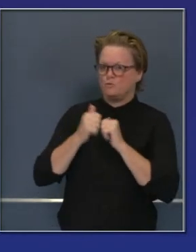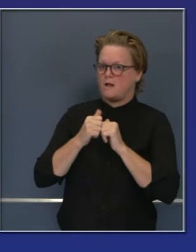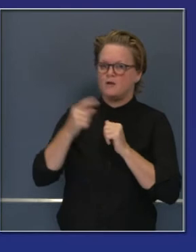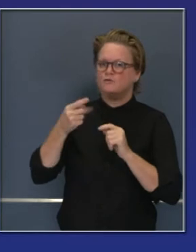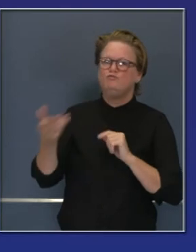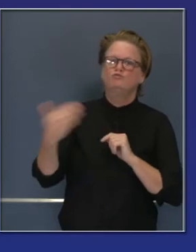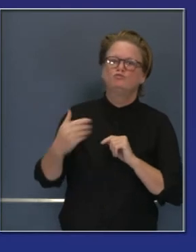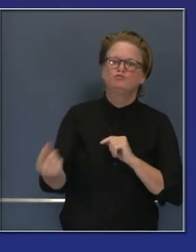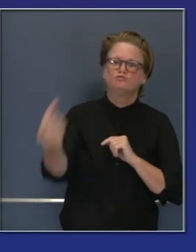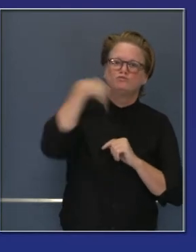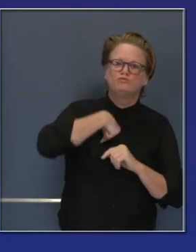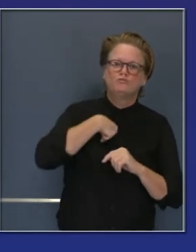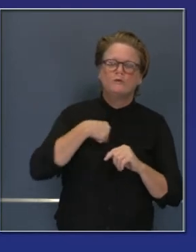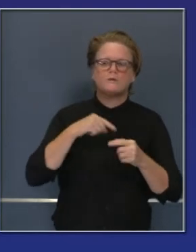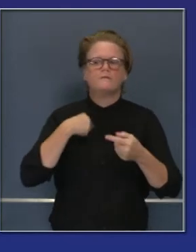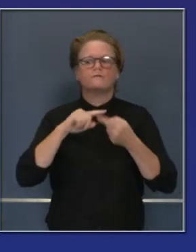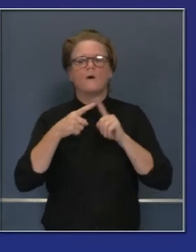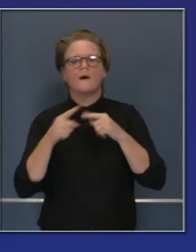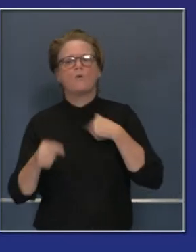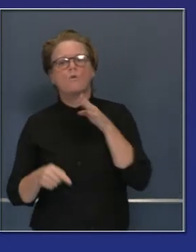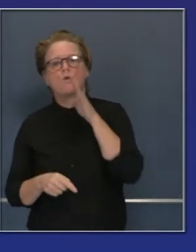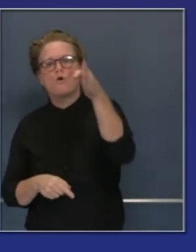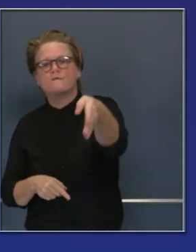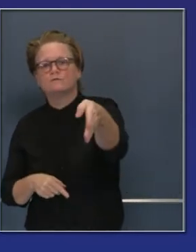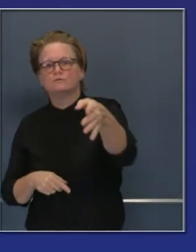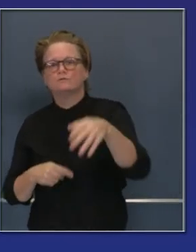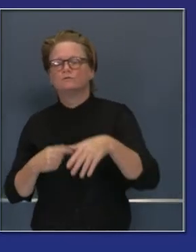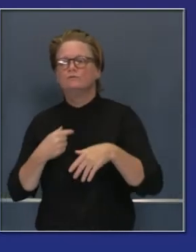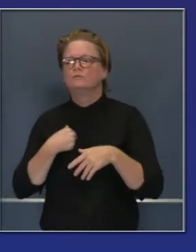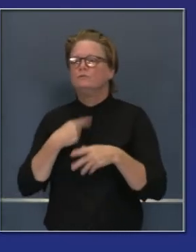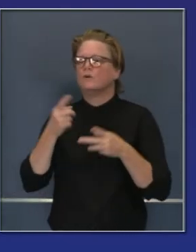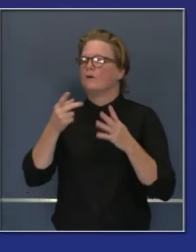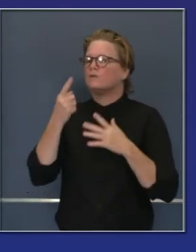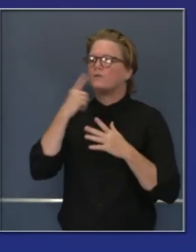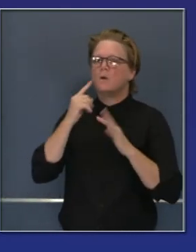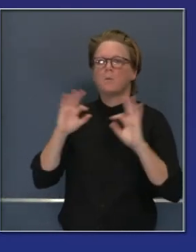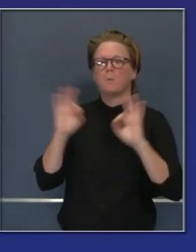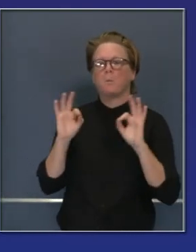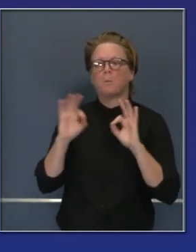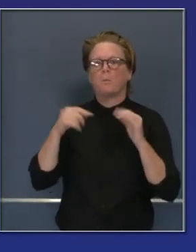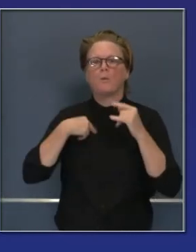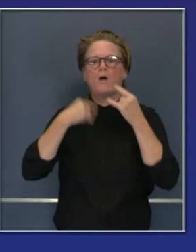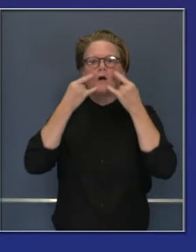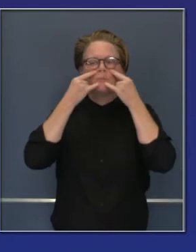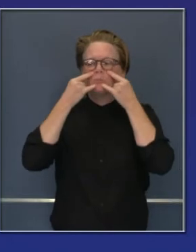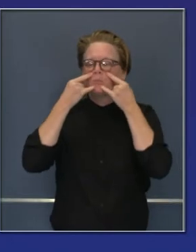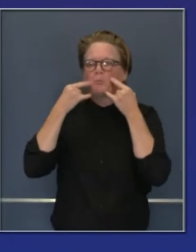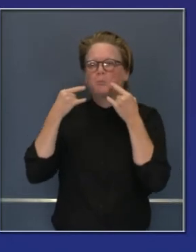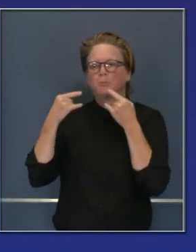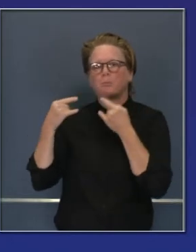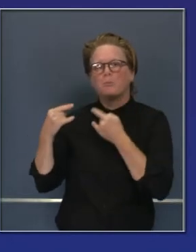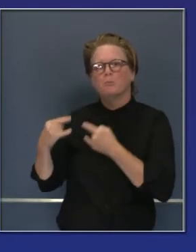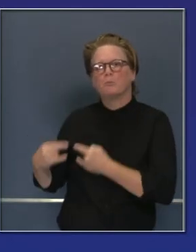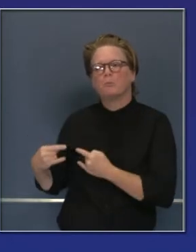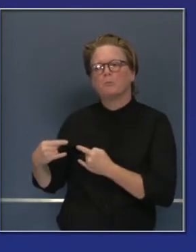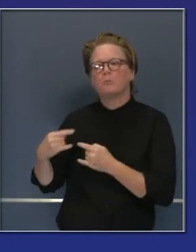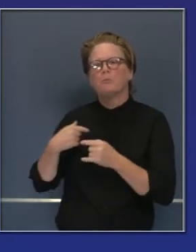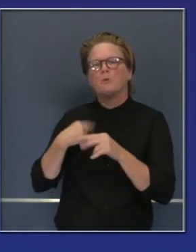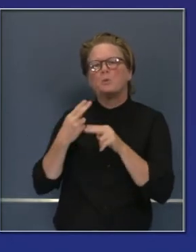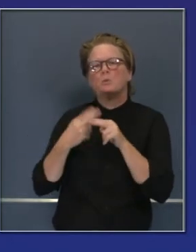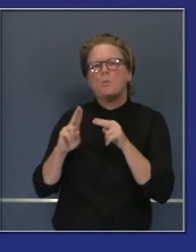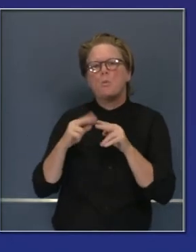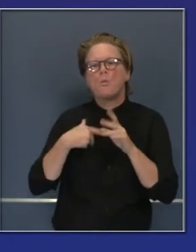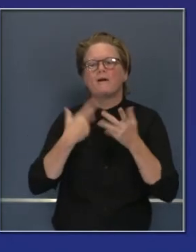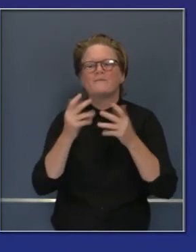viven, familiares o amistades, pensamos que está bien bajar la guardia, pensamos que está bien quitarse la mascarilla,